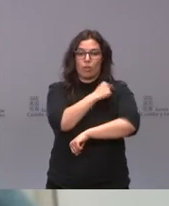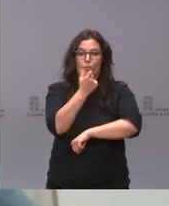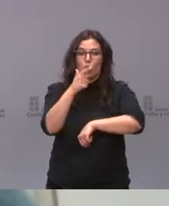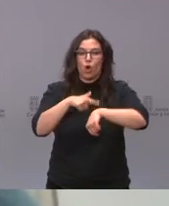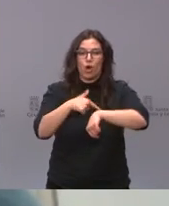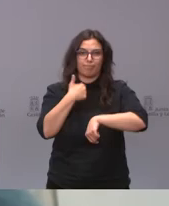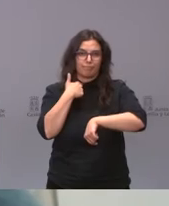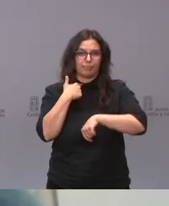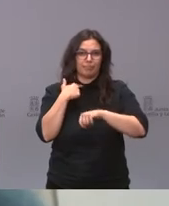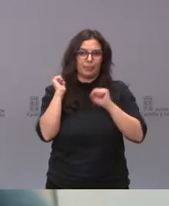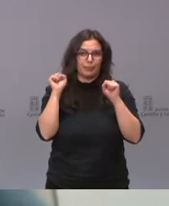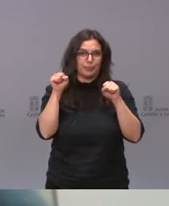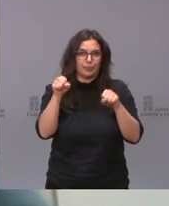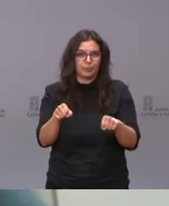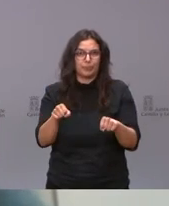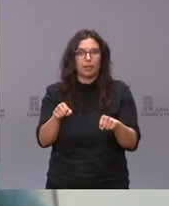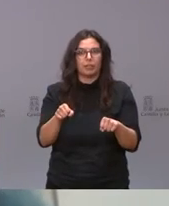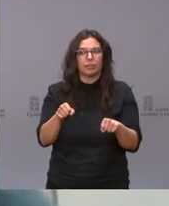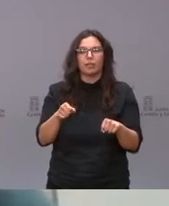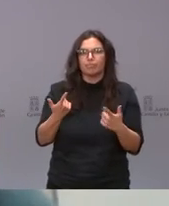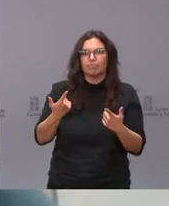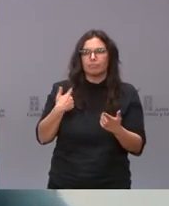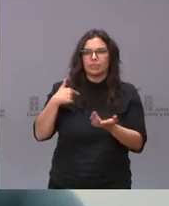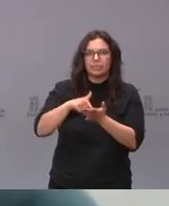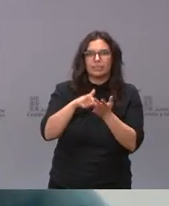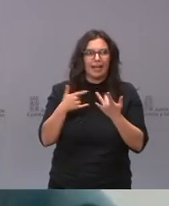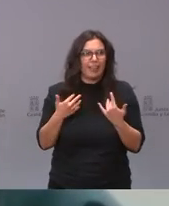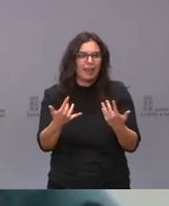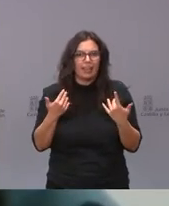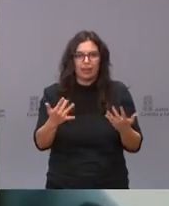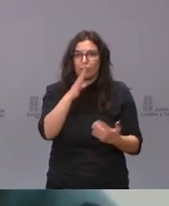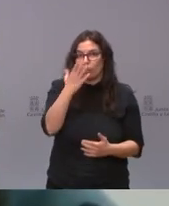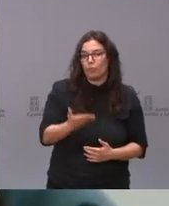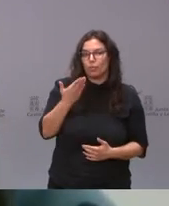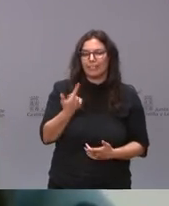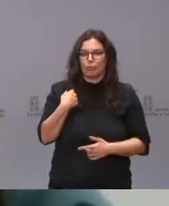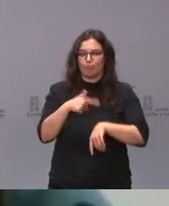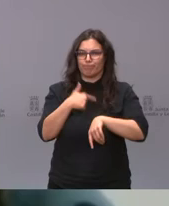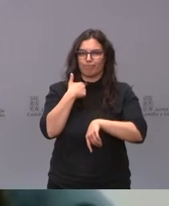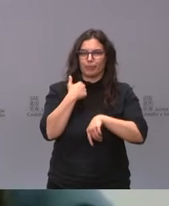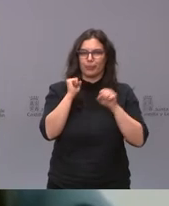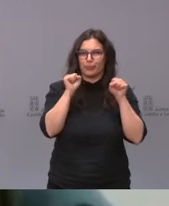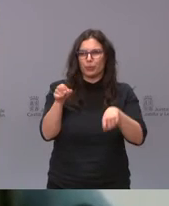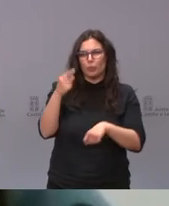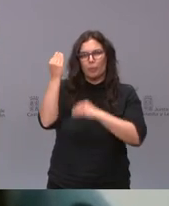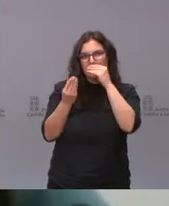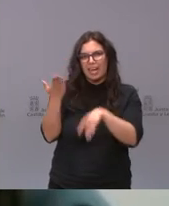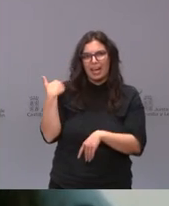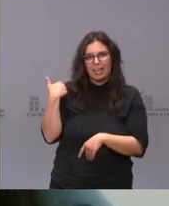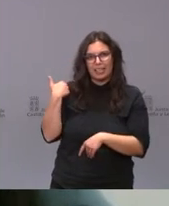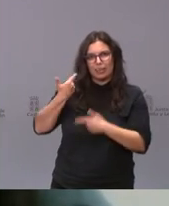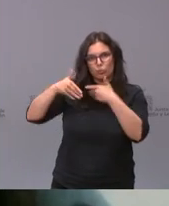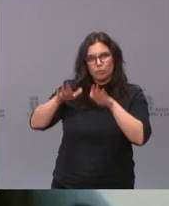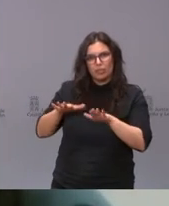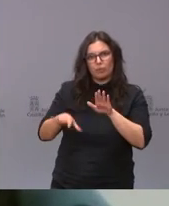que están exigiendo que se acelere porque es importante me gustaría saber si se arrepiente de haber suspendido y haber